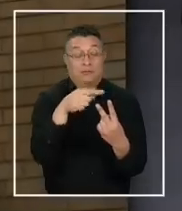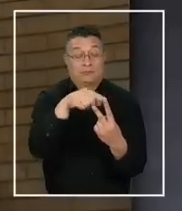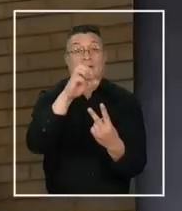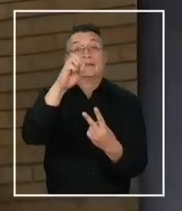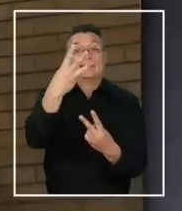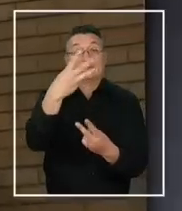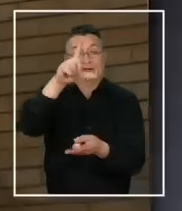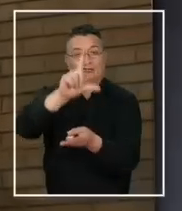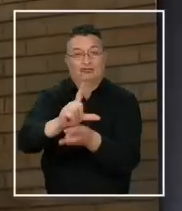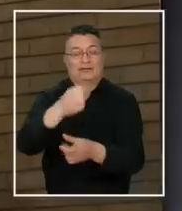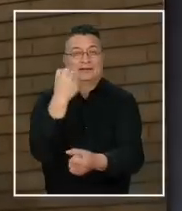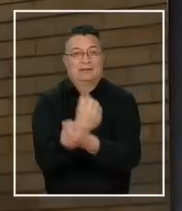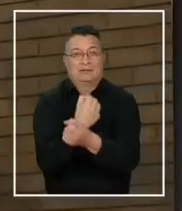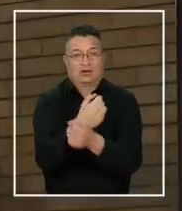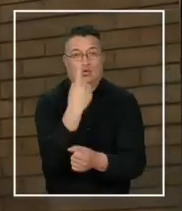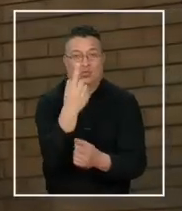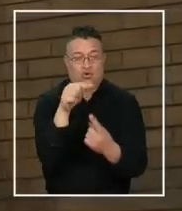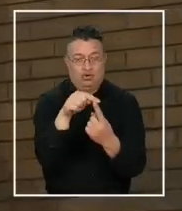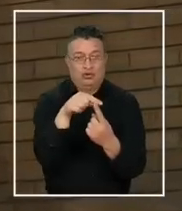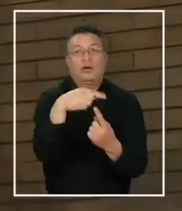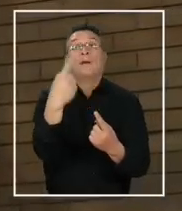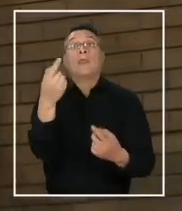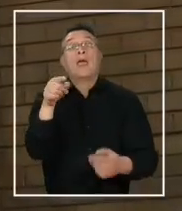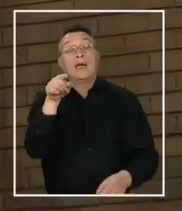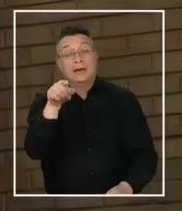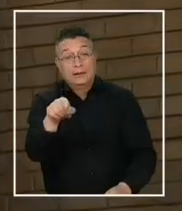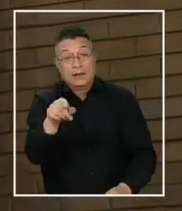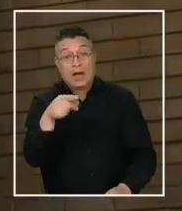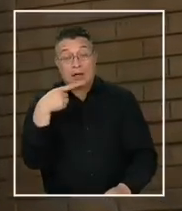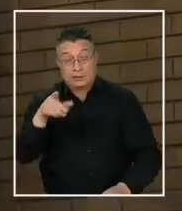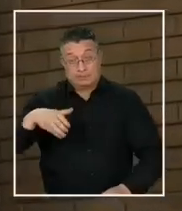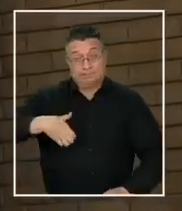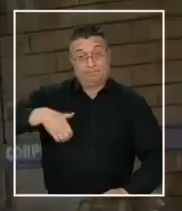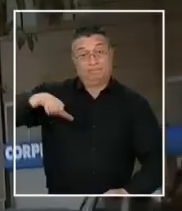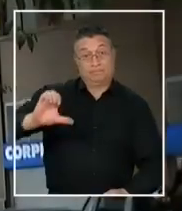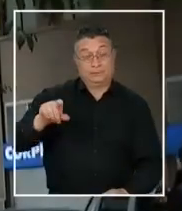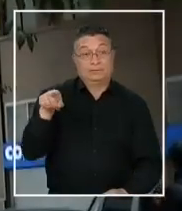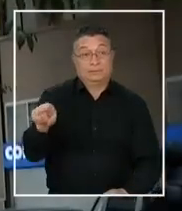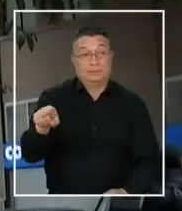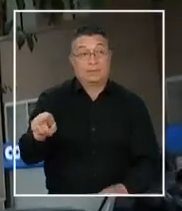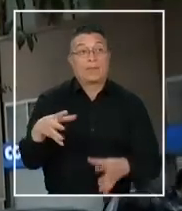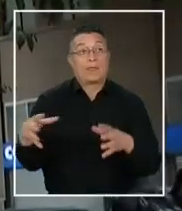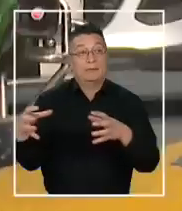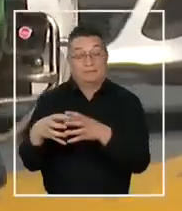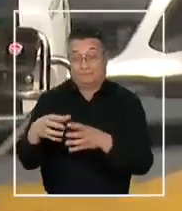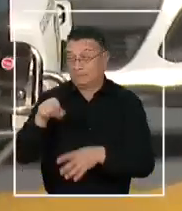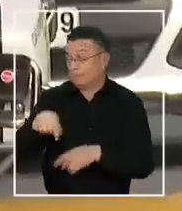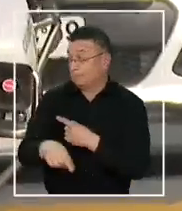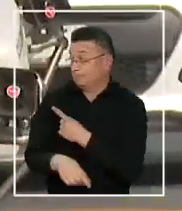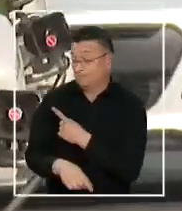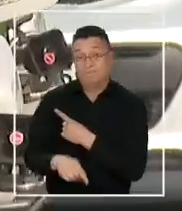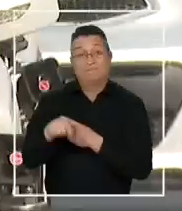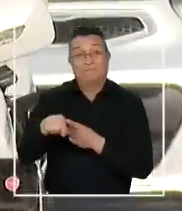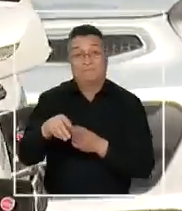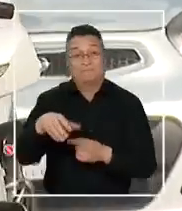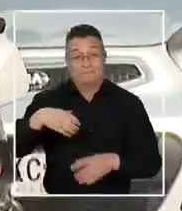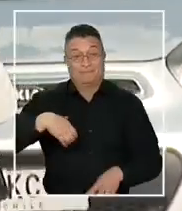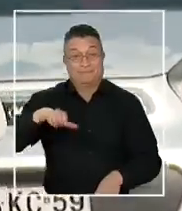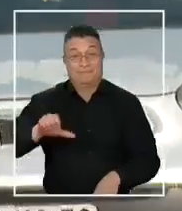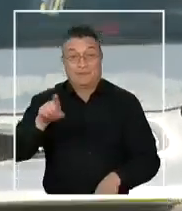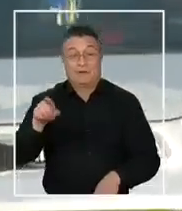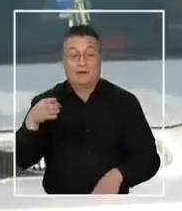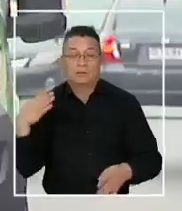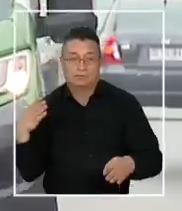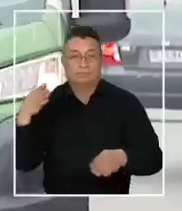tercera comisaría. Hasta la brigada de la policía de investigaciones, hasta la brigada criminal de la policía de investigaciones,